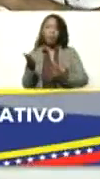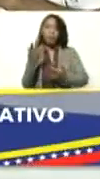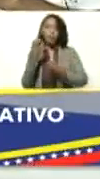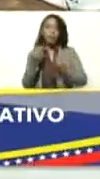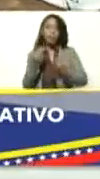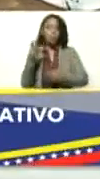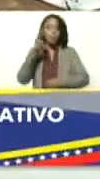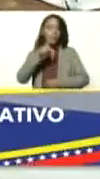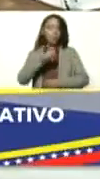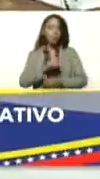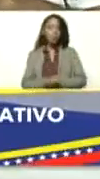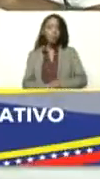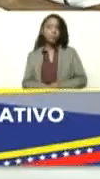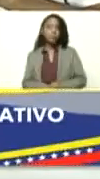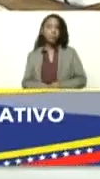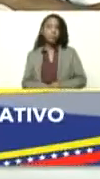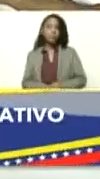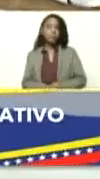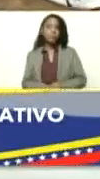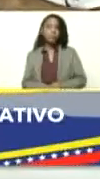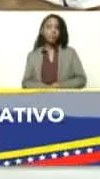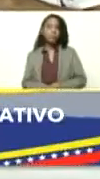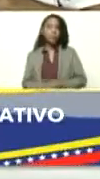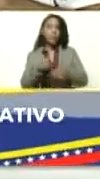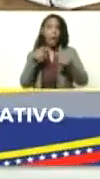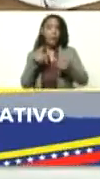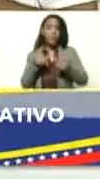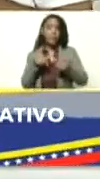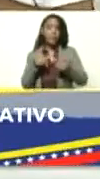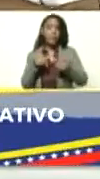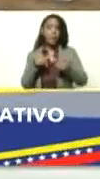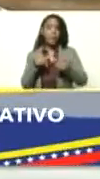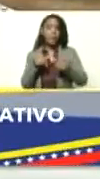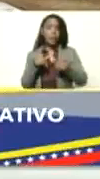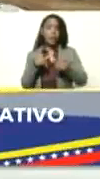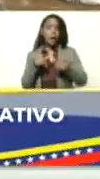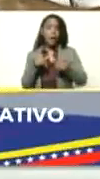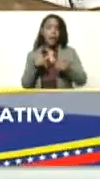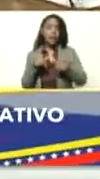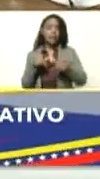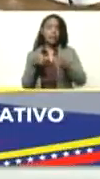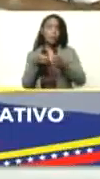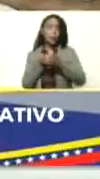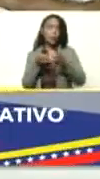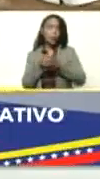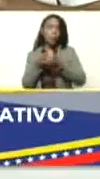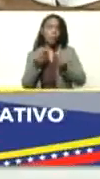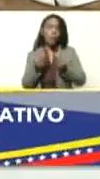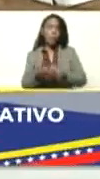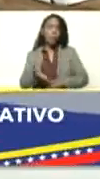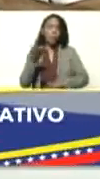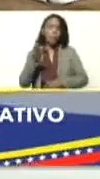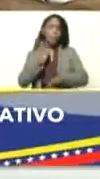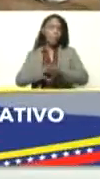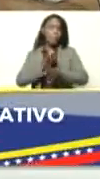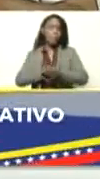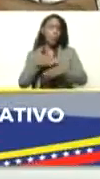necesitamos este es un sector muy conveniente primero